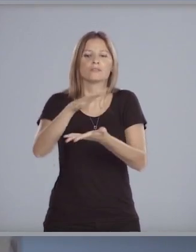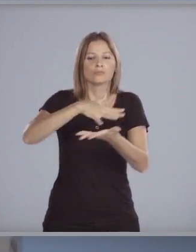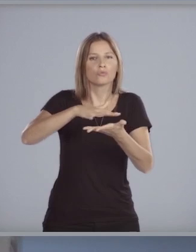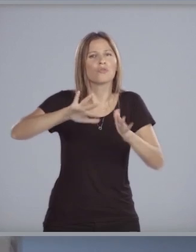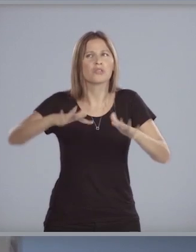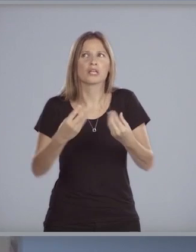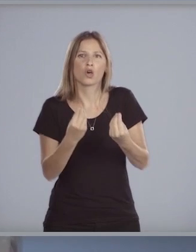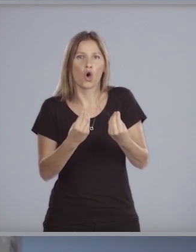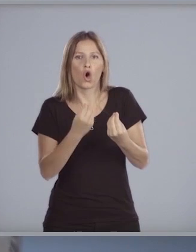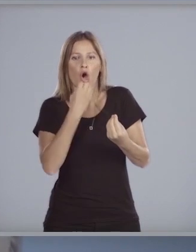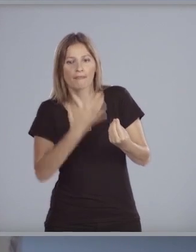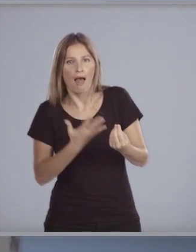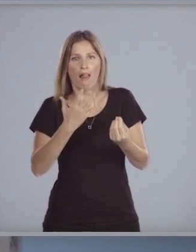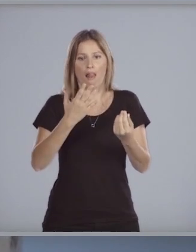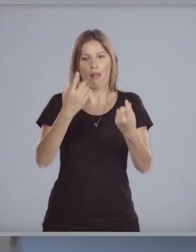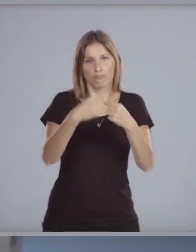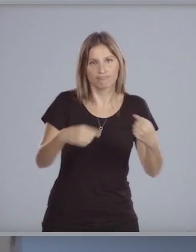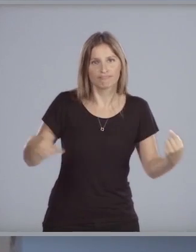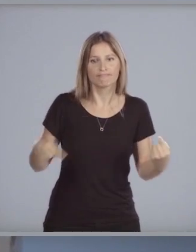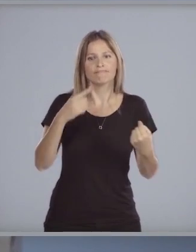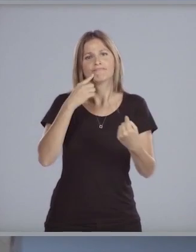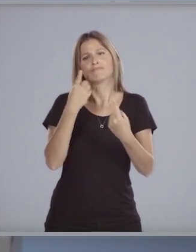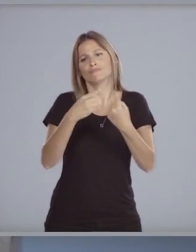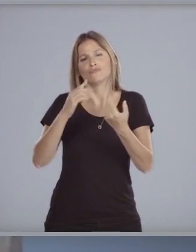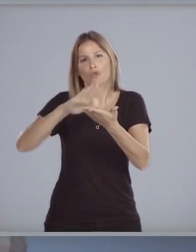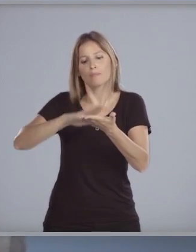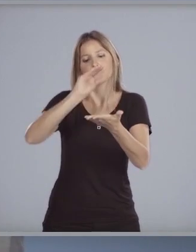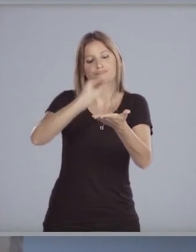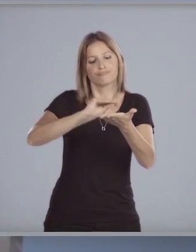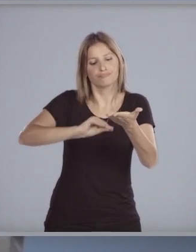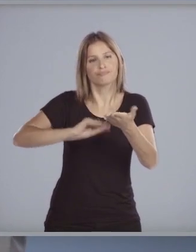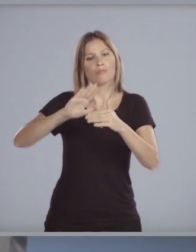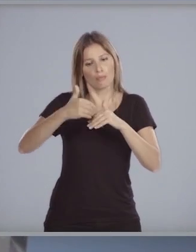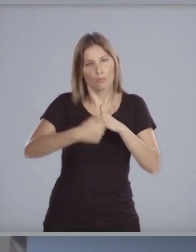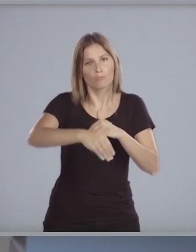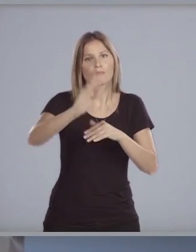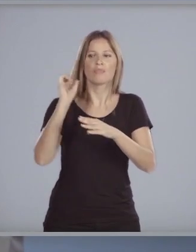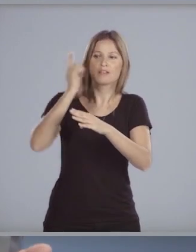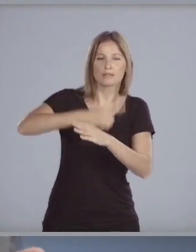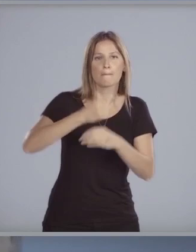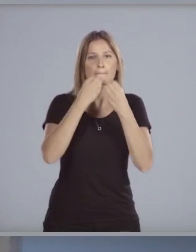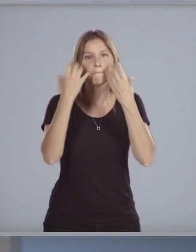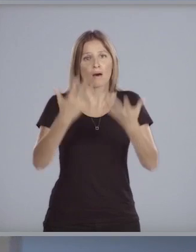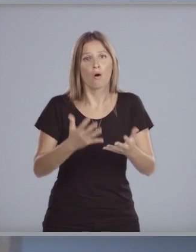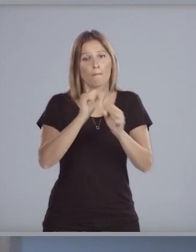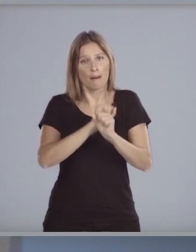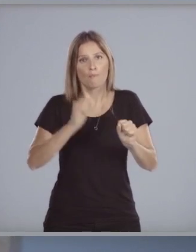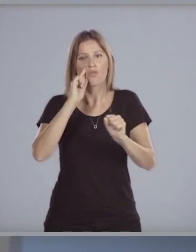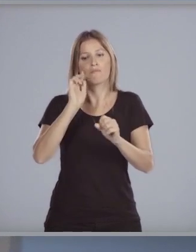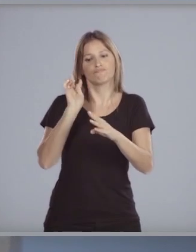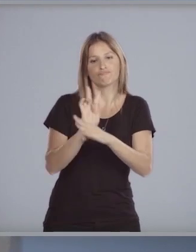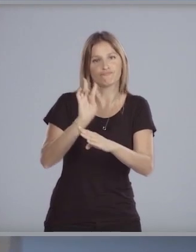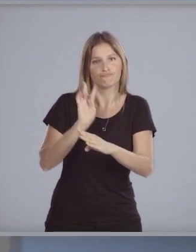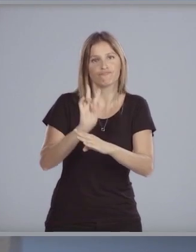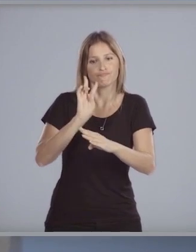ocupación y demás aspectos inherentes a fin de tomar las decisiones que mejor contribuyan a